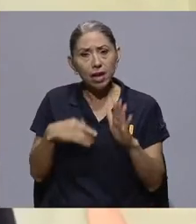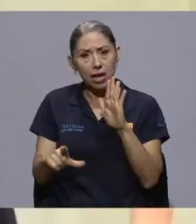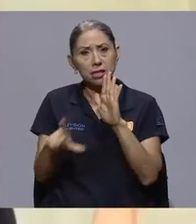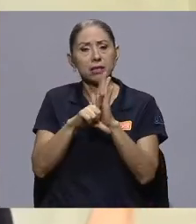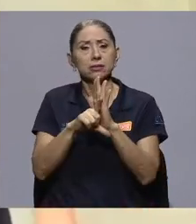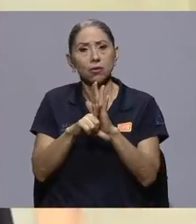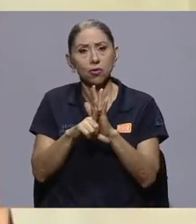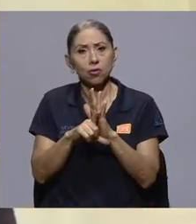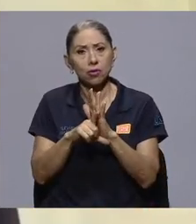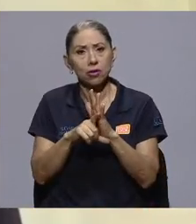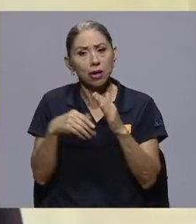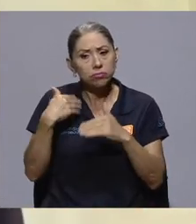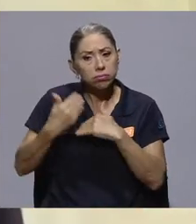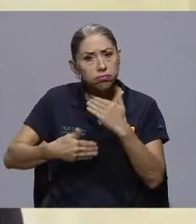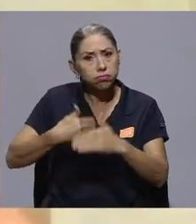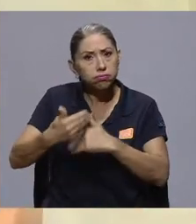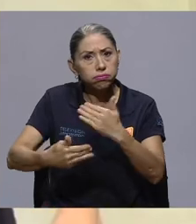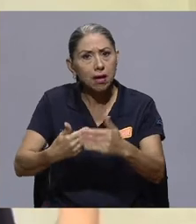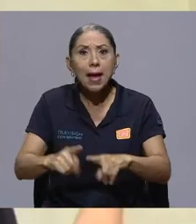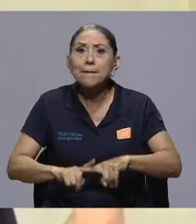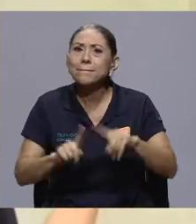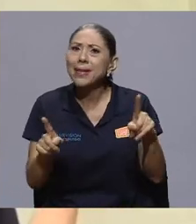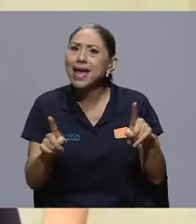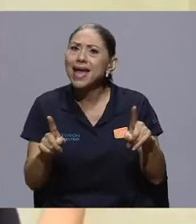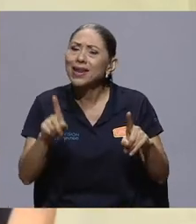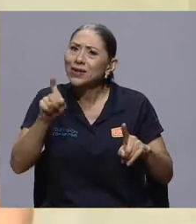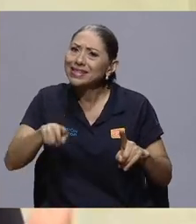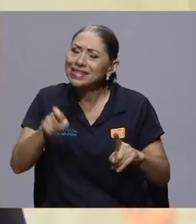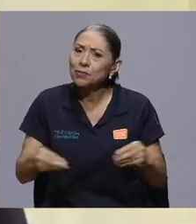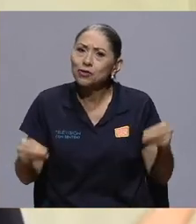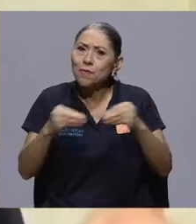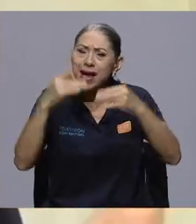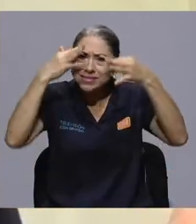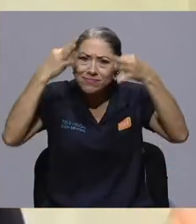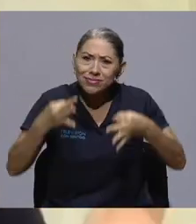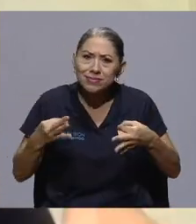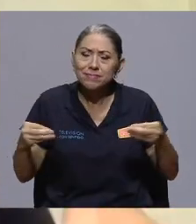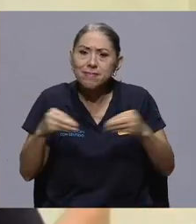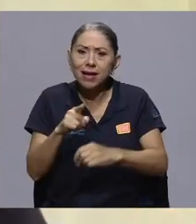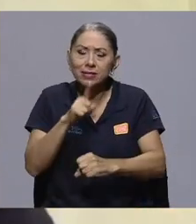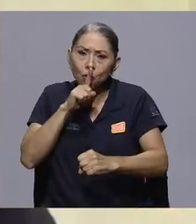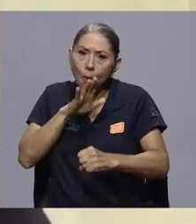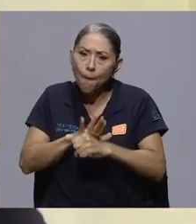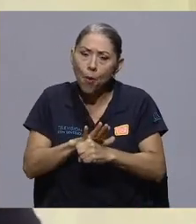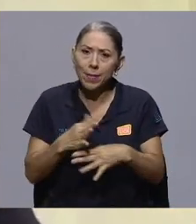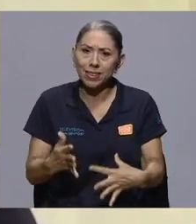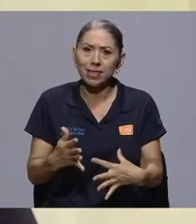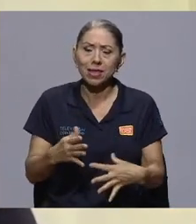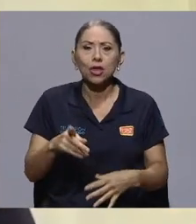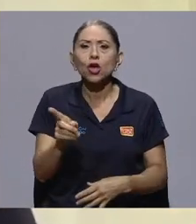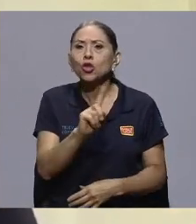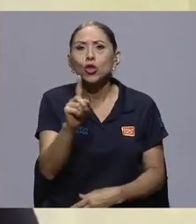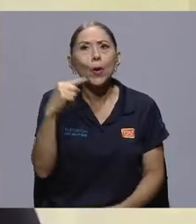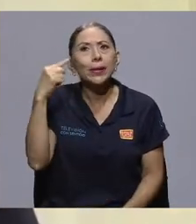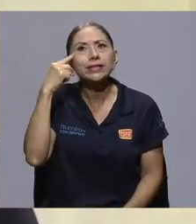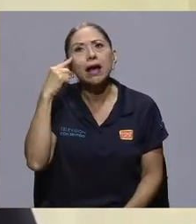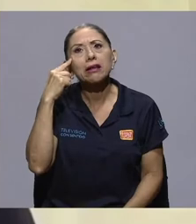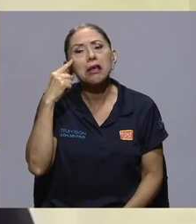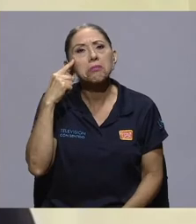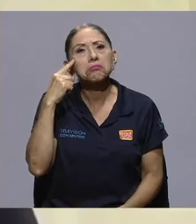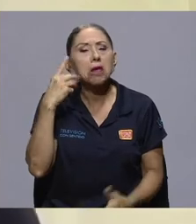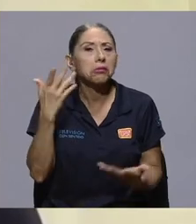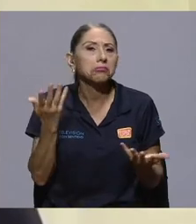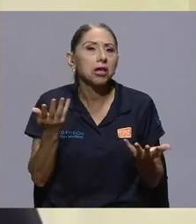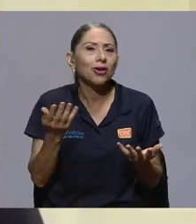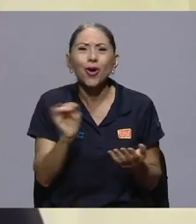venido caminando y construyendo, pero tenemos que ser más decididos y más comprometidos y no pensar que tenemos, que vamos a llegar,